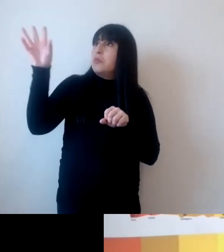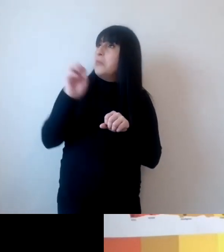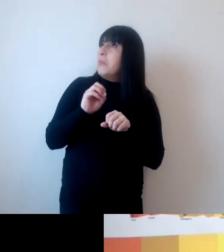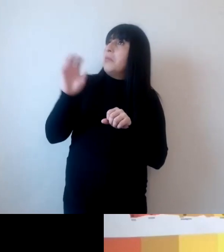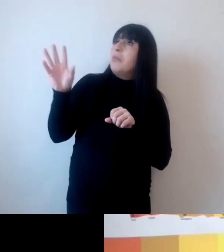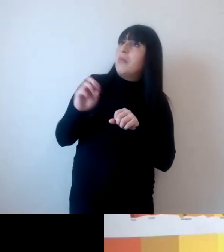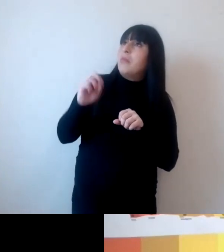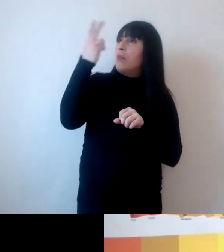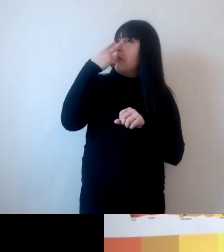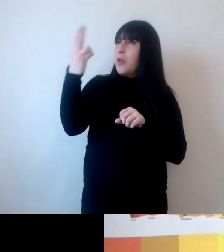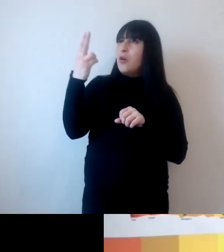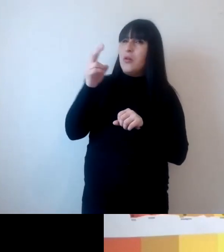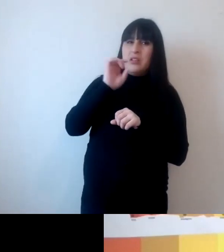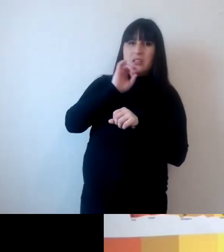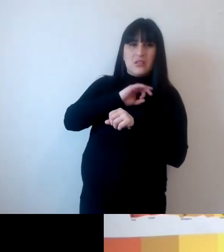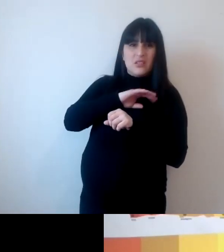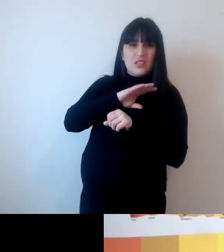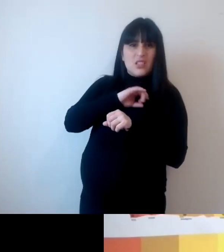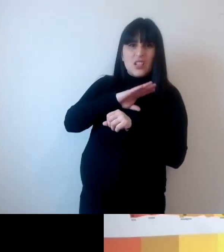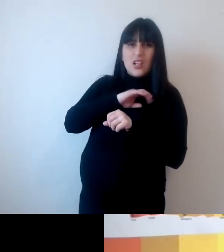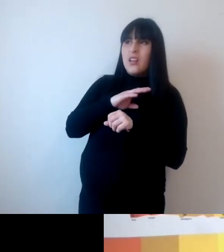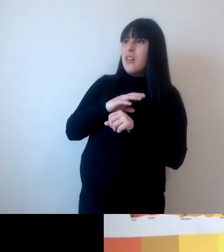encuentro productos del verano chileno no tiene sentido